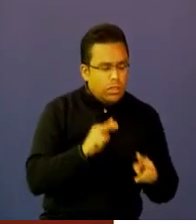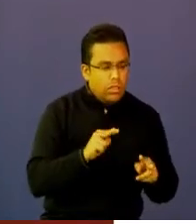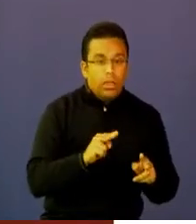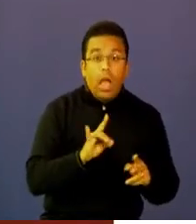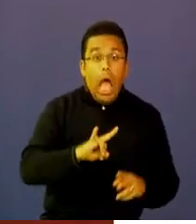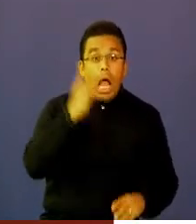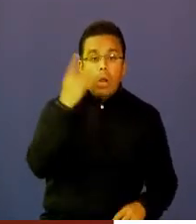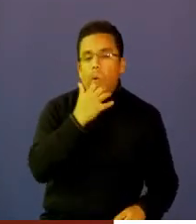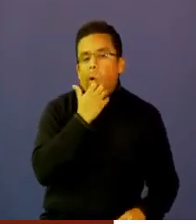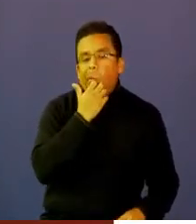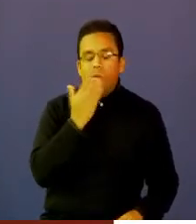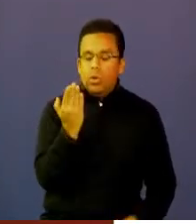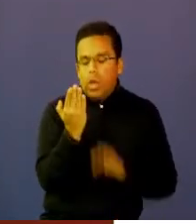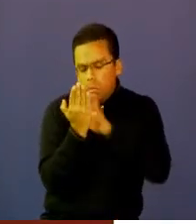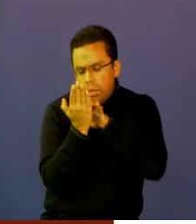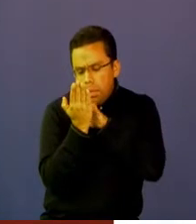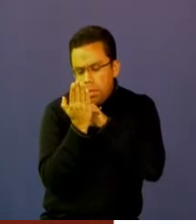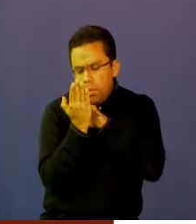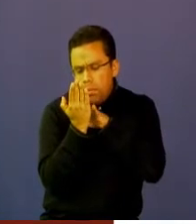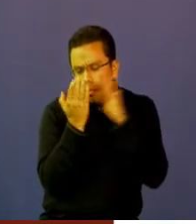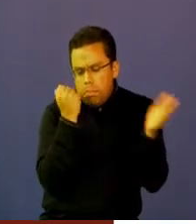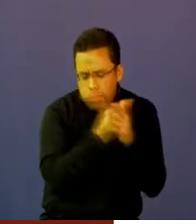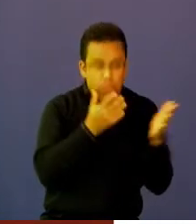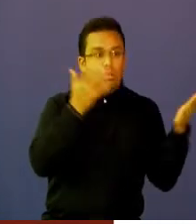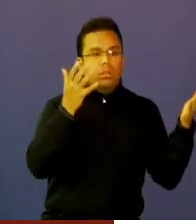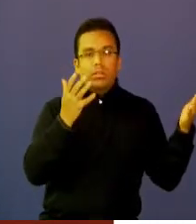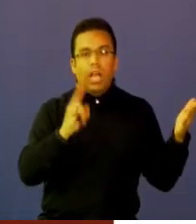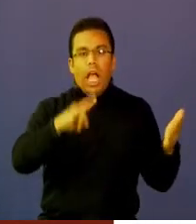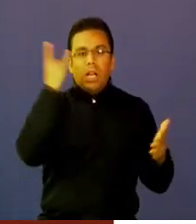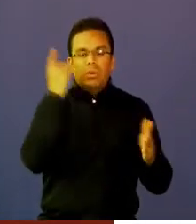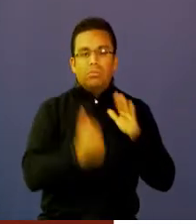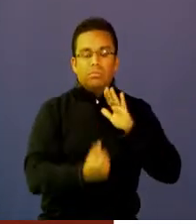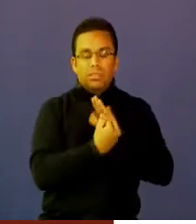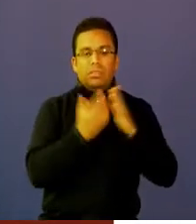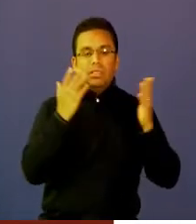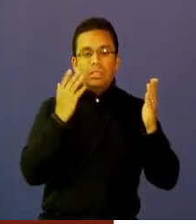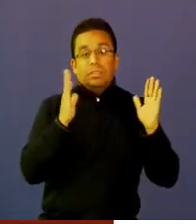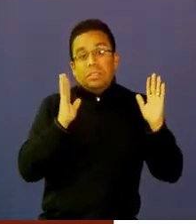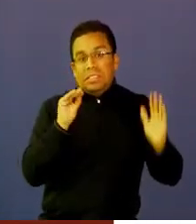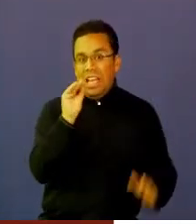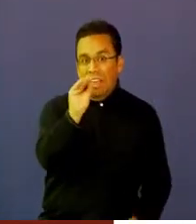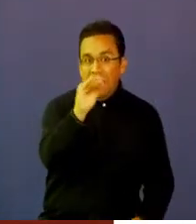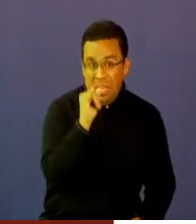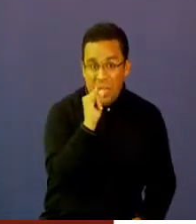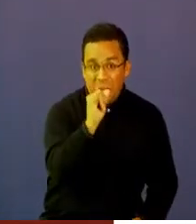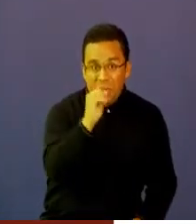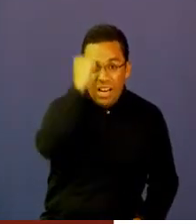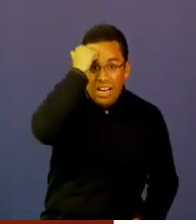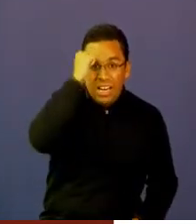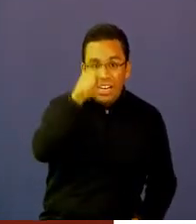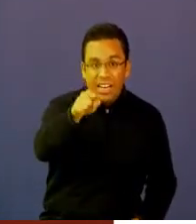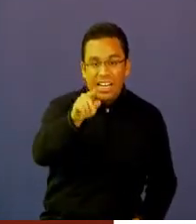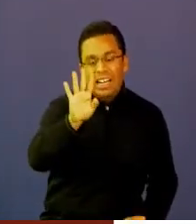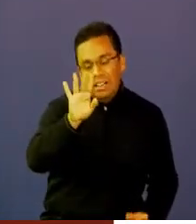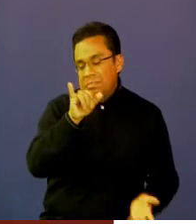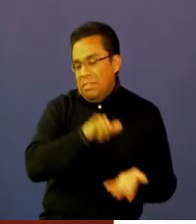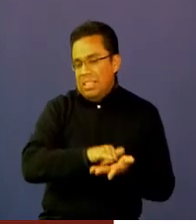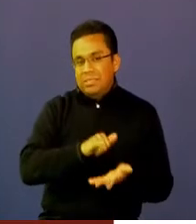accidente generado por estar conectados todo el tiempo al teléfono. Yo creo que a algunos de ustedes, profes, les ha pasado. Mientras están